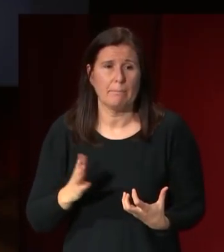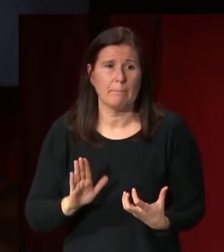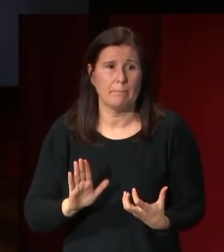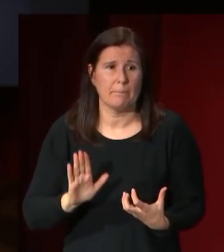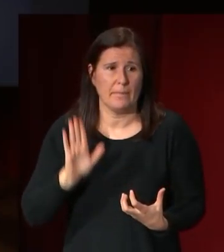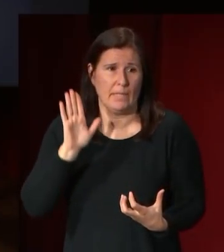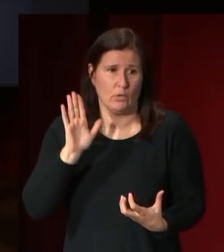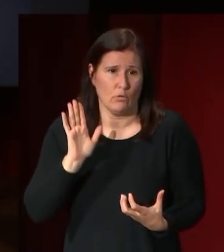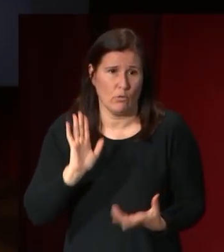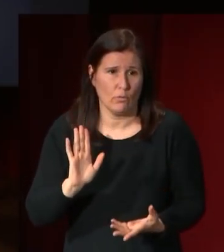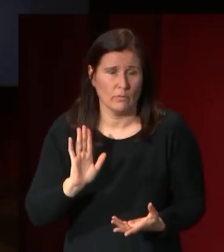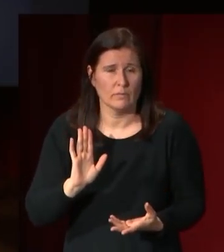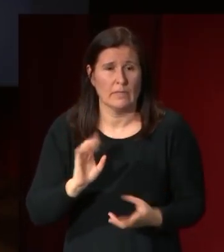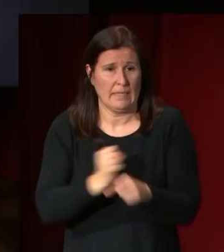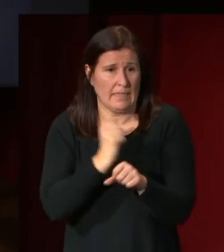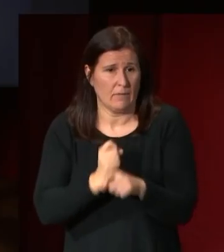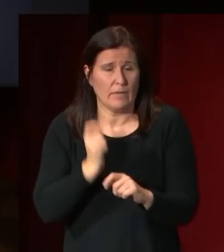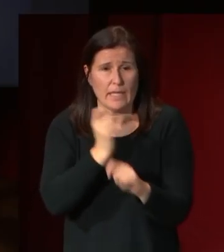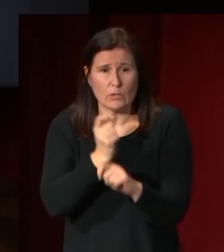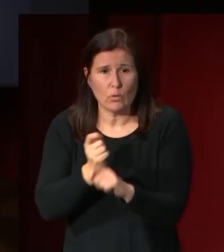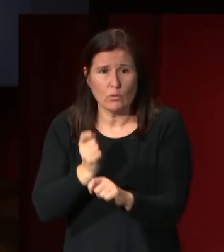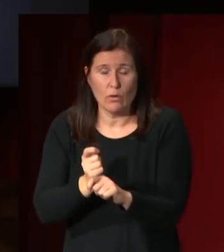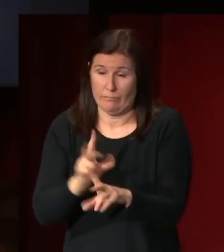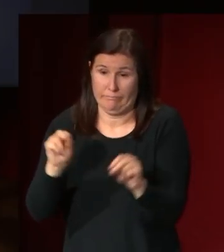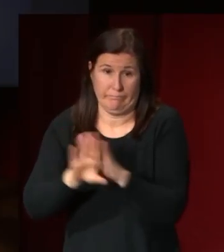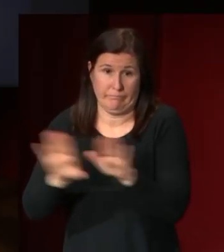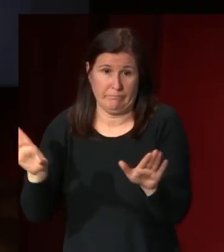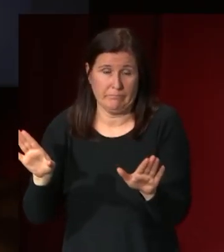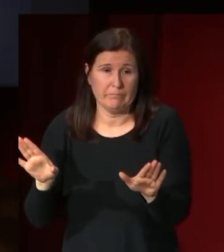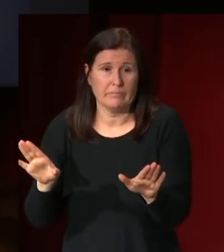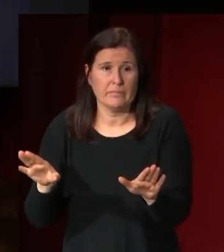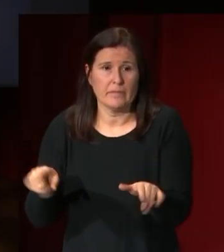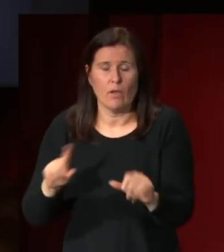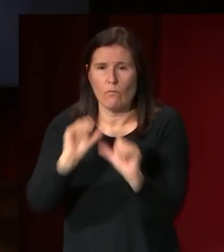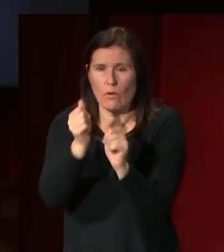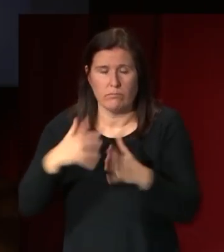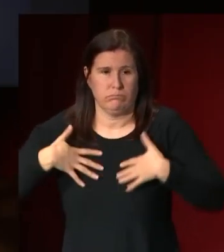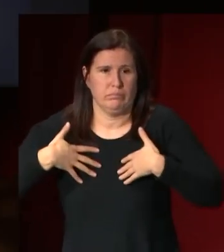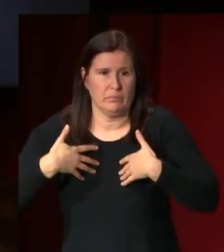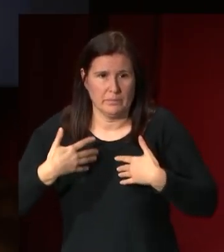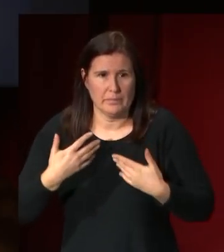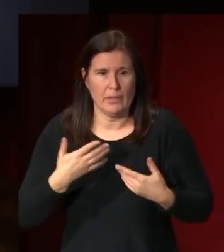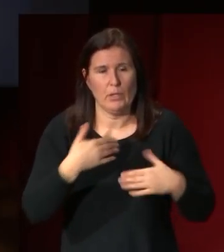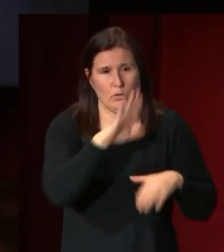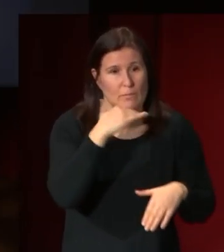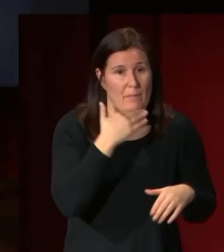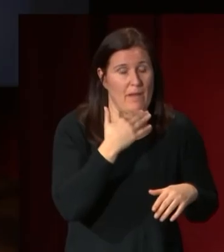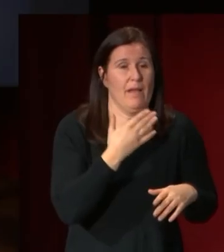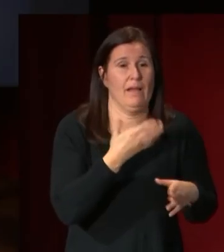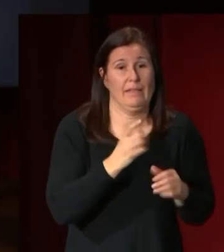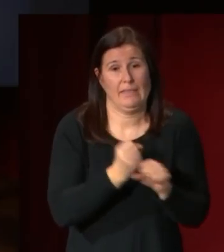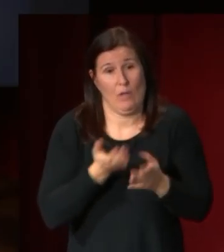lo que es la carrera escultórica pues terminó de esta manera inesperada en el padre pero sobre todo